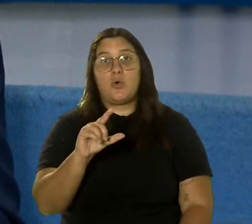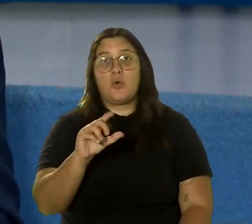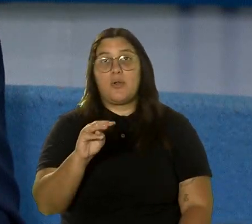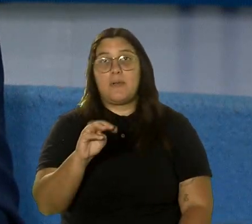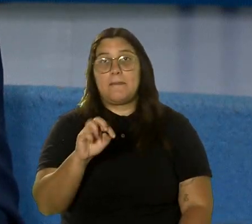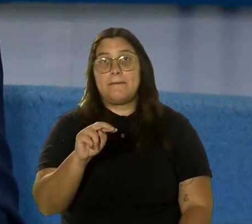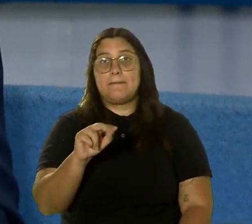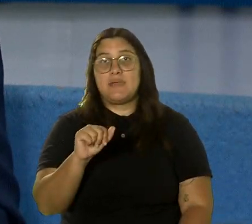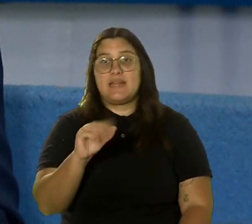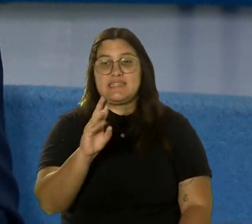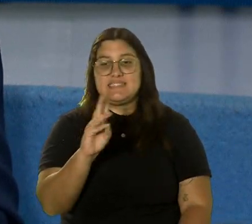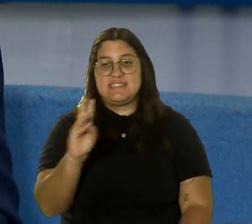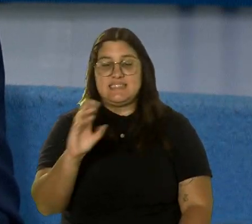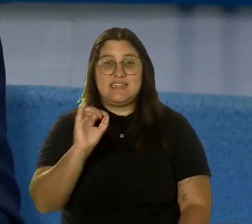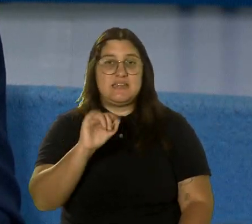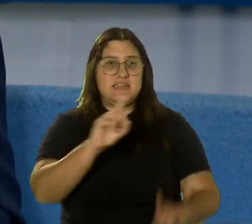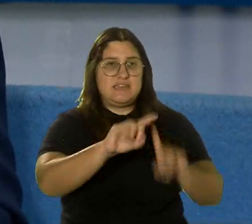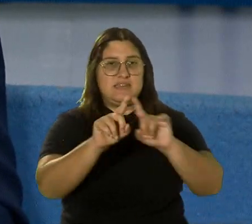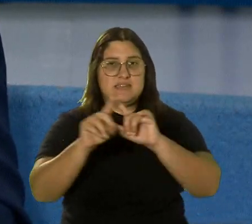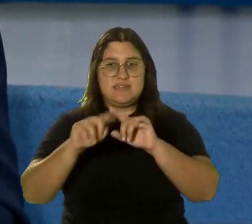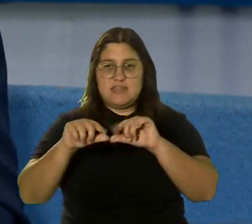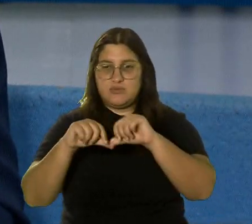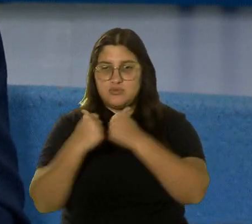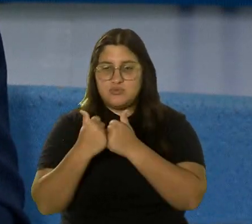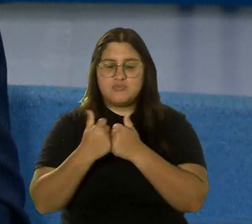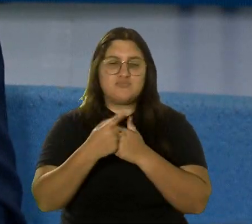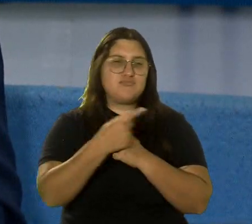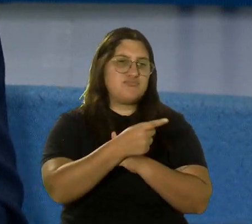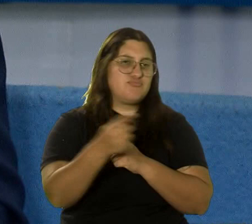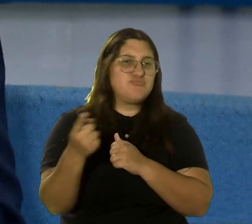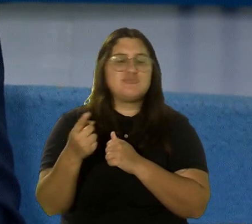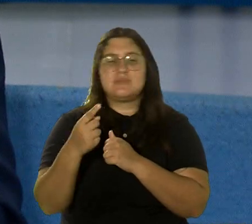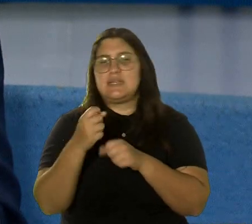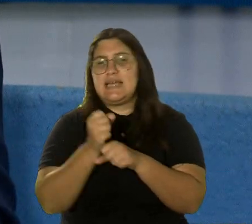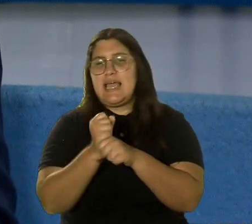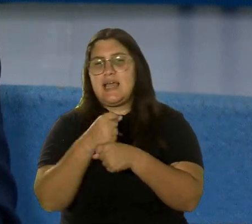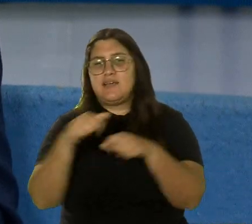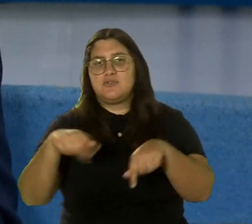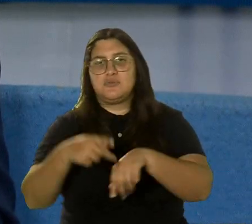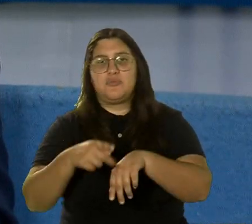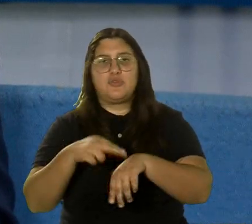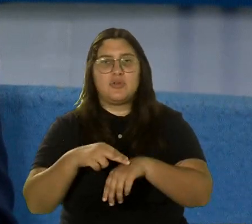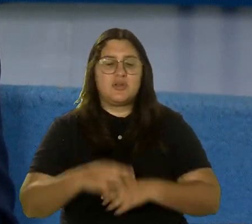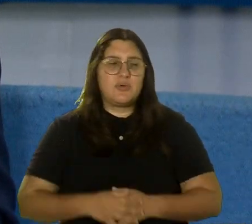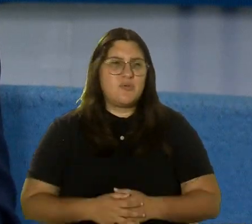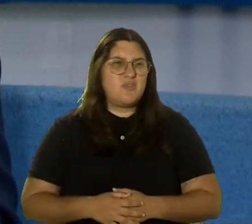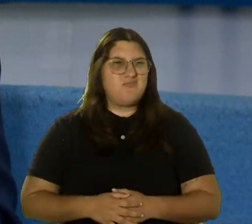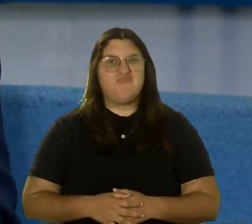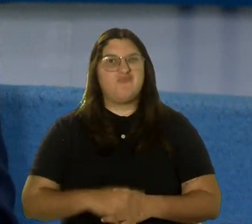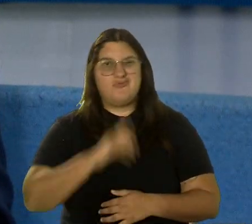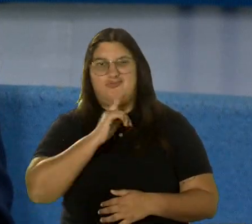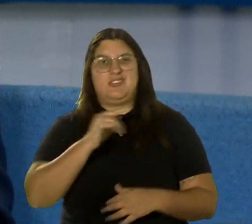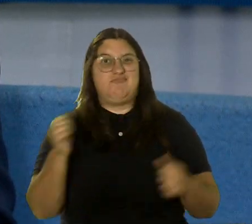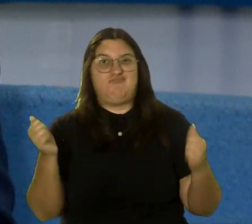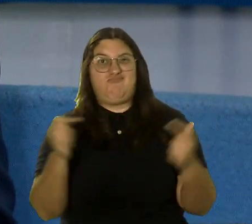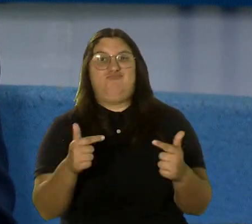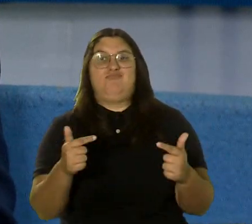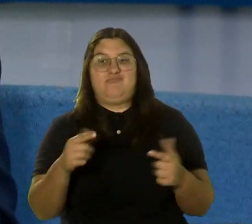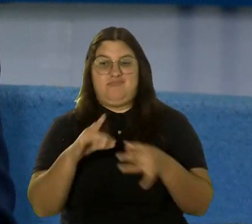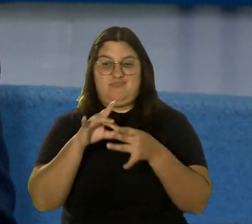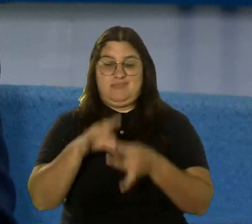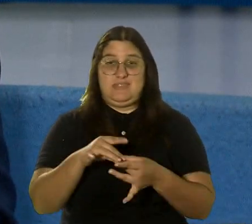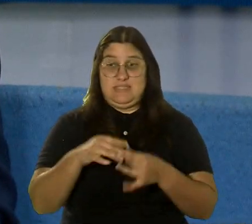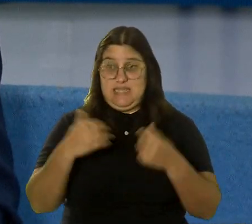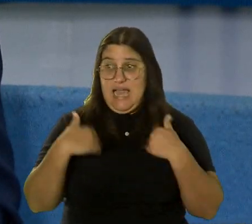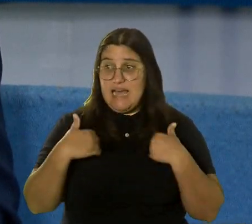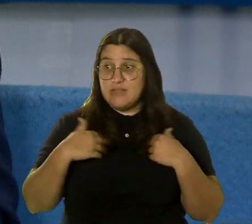van a estar las diferentes asociaciones, asociaciones industriales, hecho en Puerto Rico. Todo el ecosistema que tiene la isla